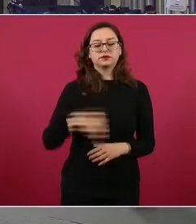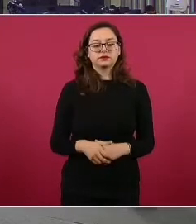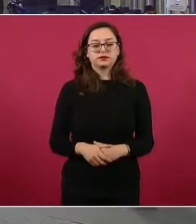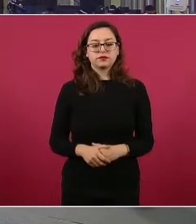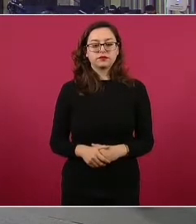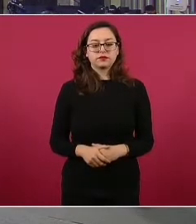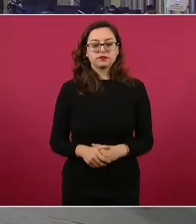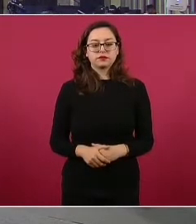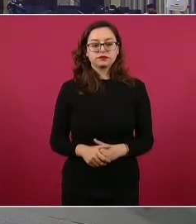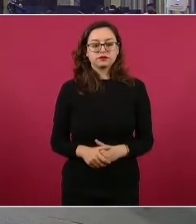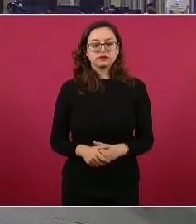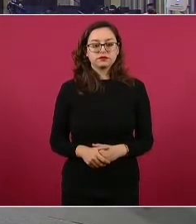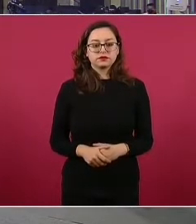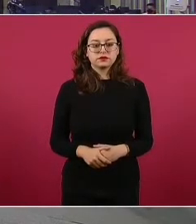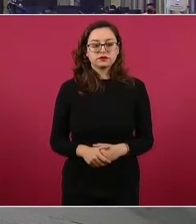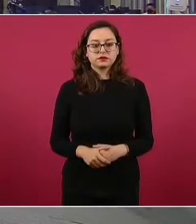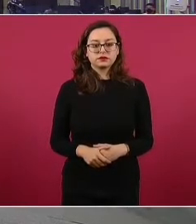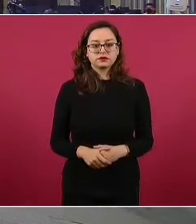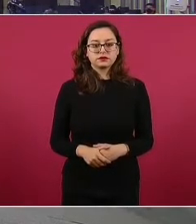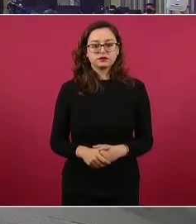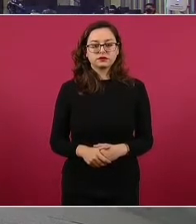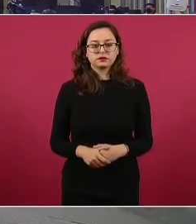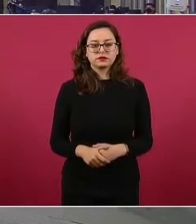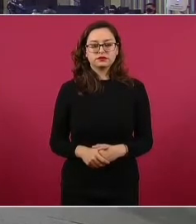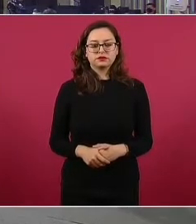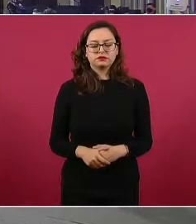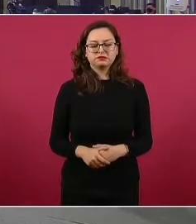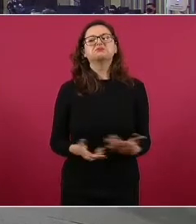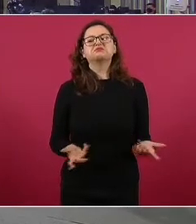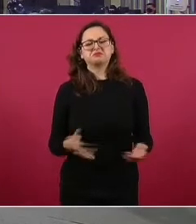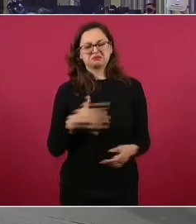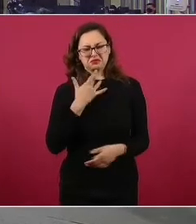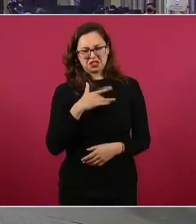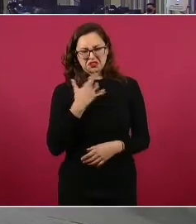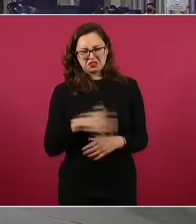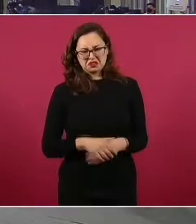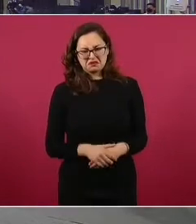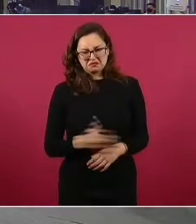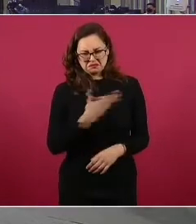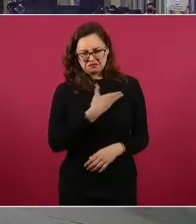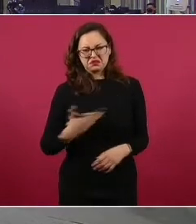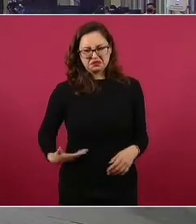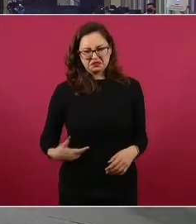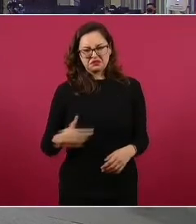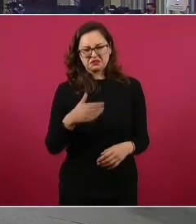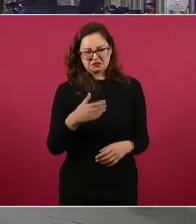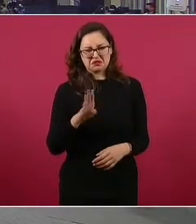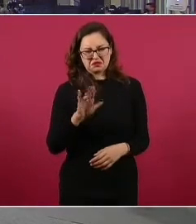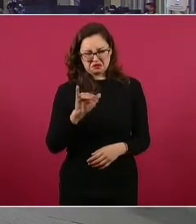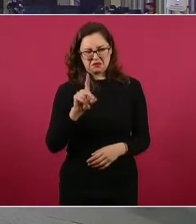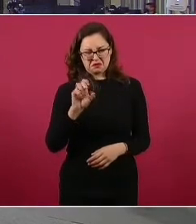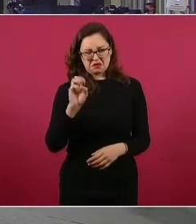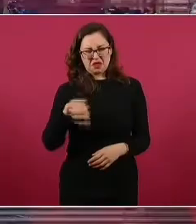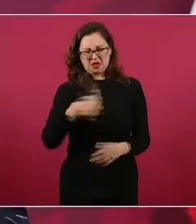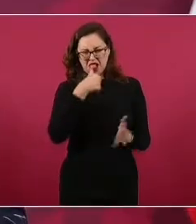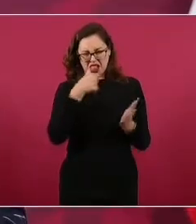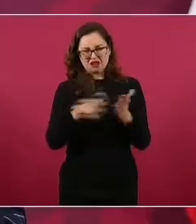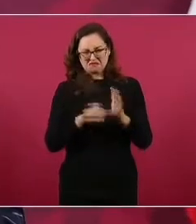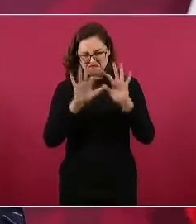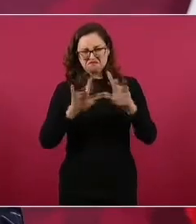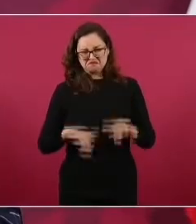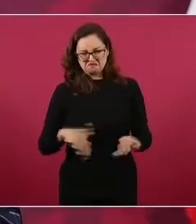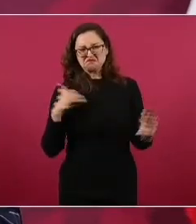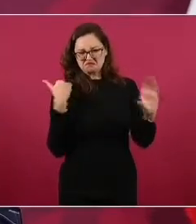Yo creo que… ¿Cómo ven ustedes lo de la carta al presidente Biden? Yo creo que sí.